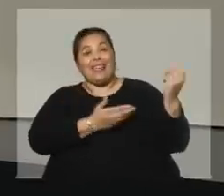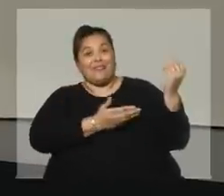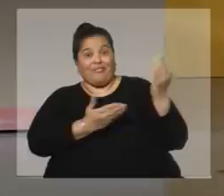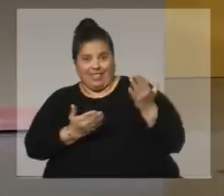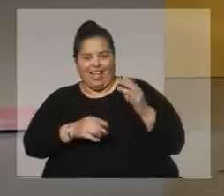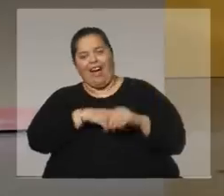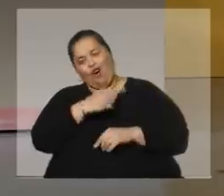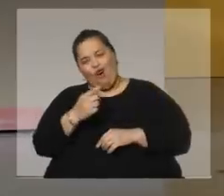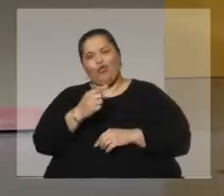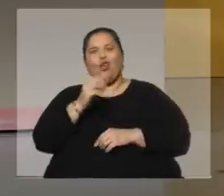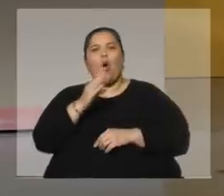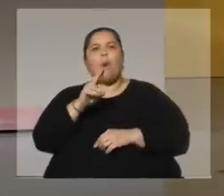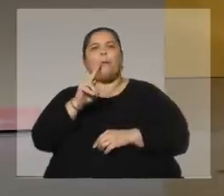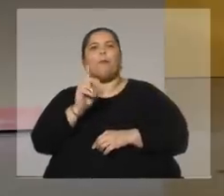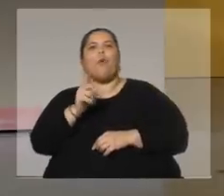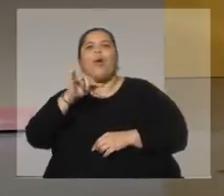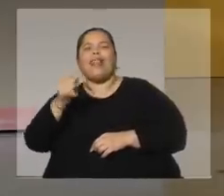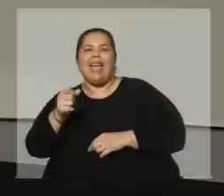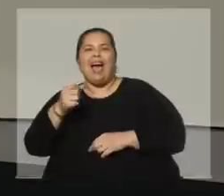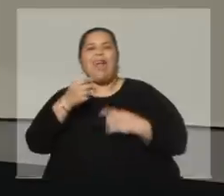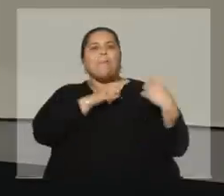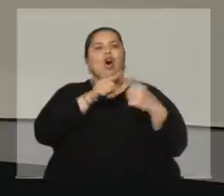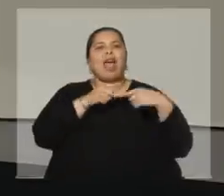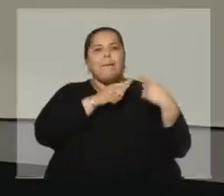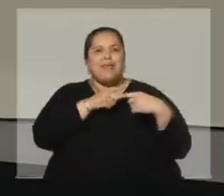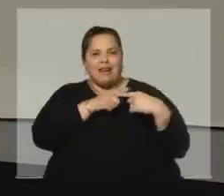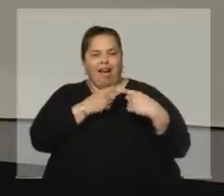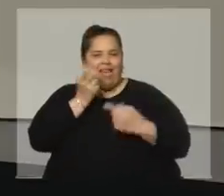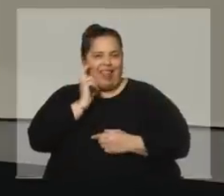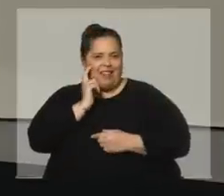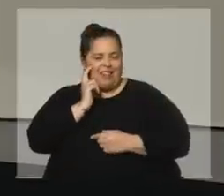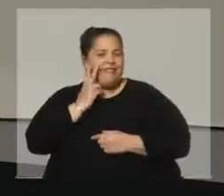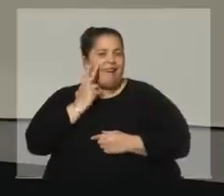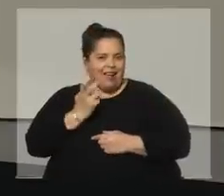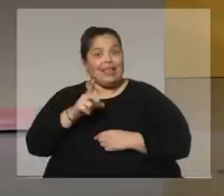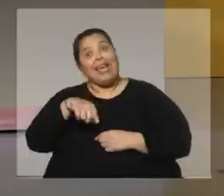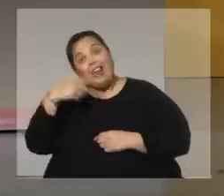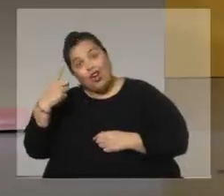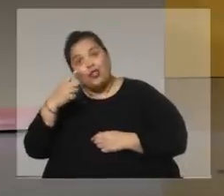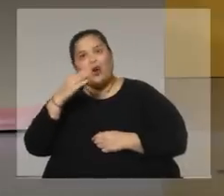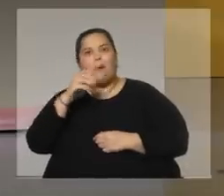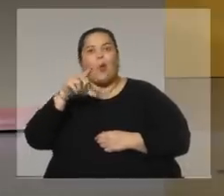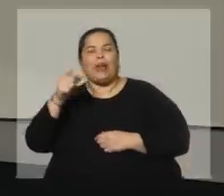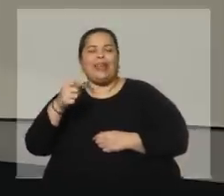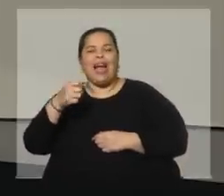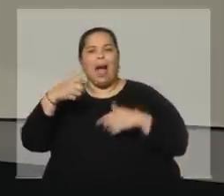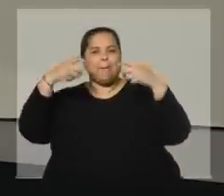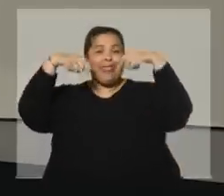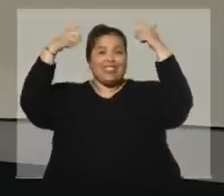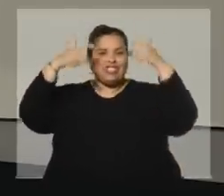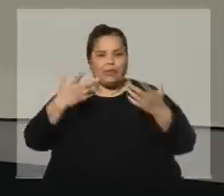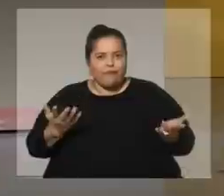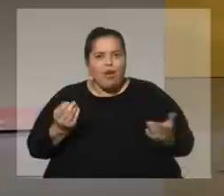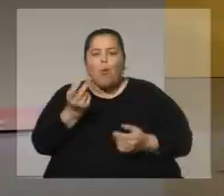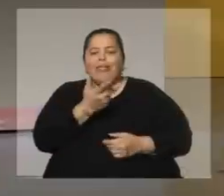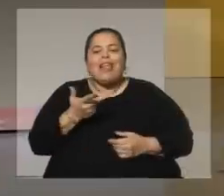Puglia de Polémica en el bar, y está Sergio Puglia que también está en Masterchef. ¿Cuál de los tres personajes es el